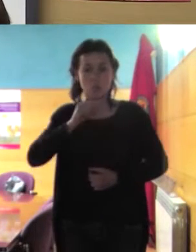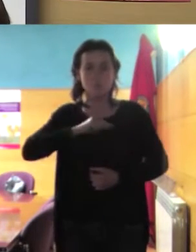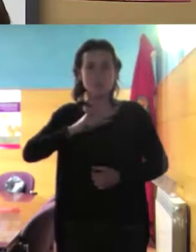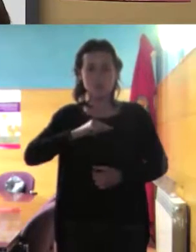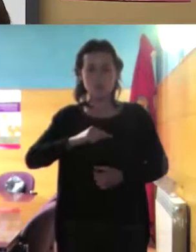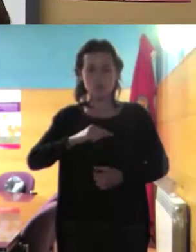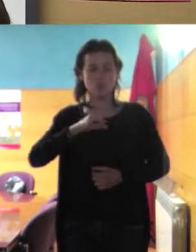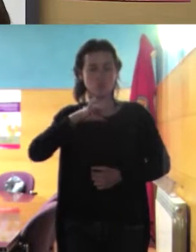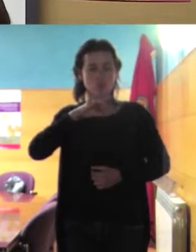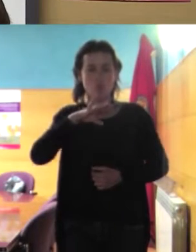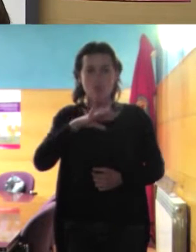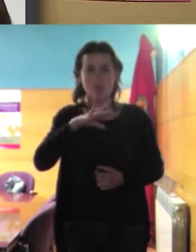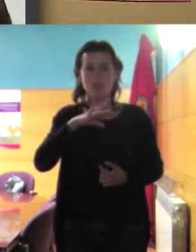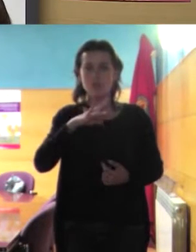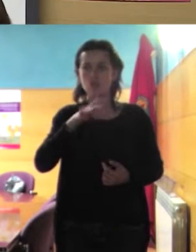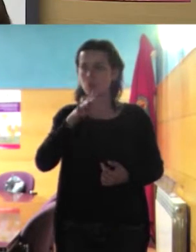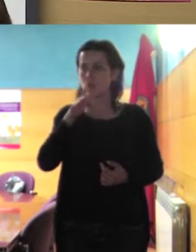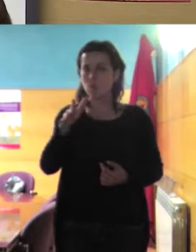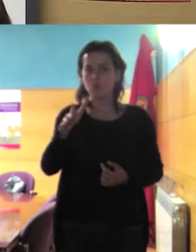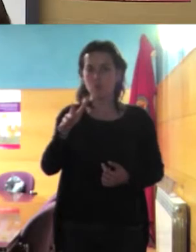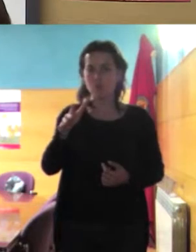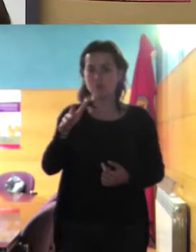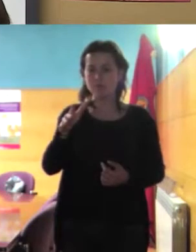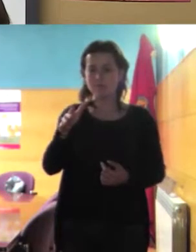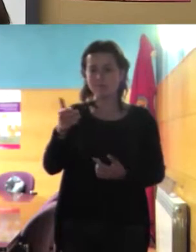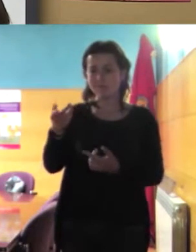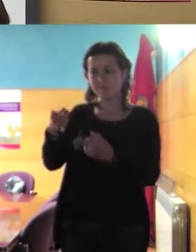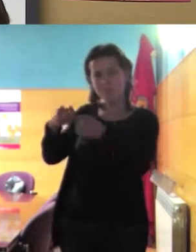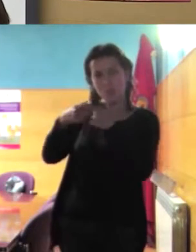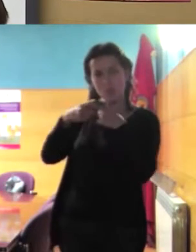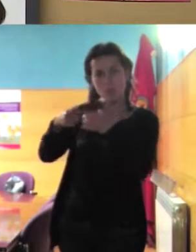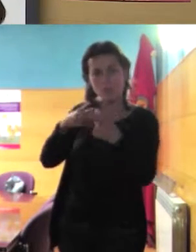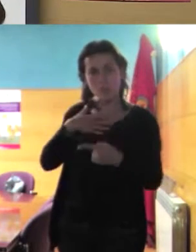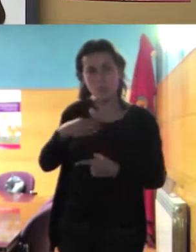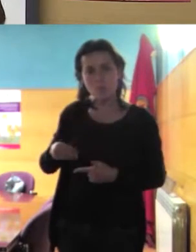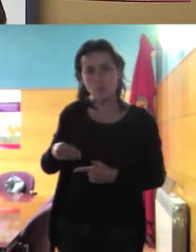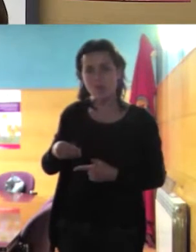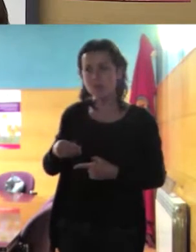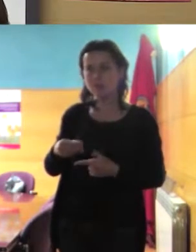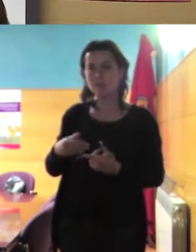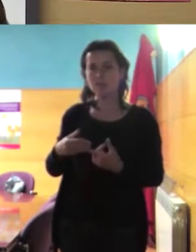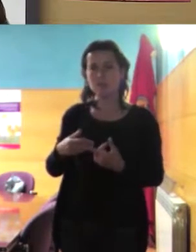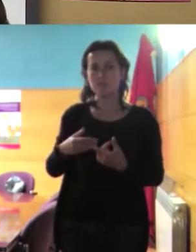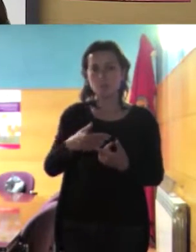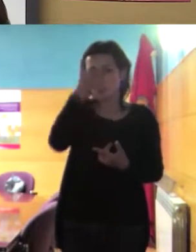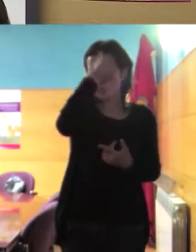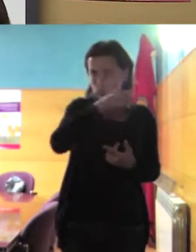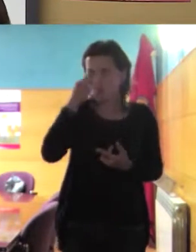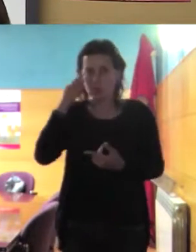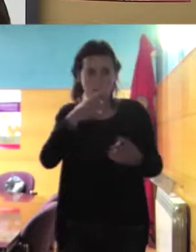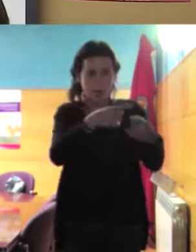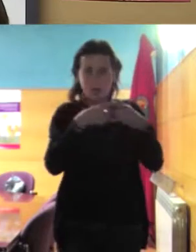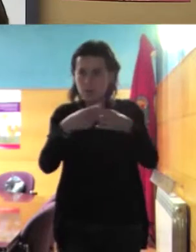afortunados de poder compartir la ciudadanía con vosotras y con vosotros porque si no parece como que hacemos hincapié